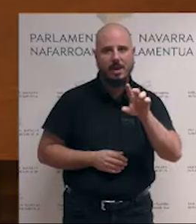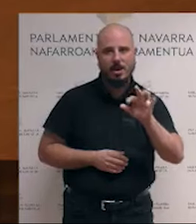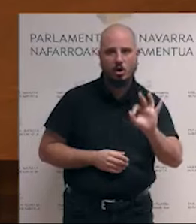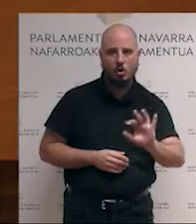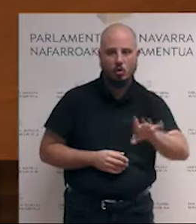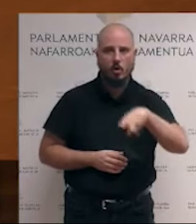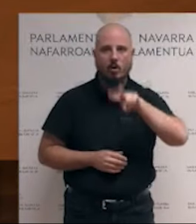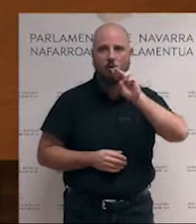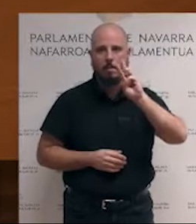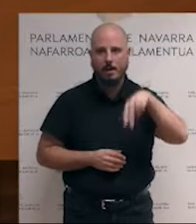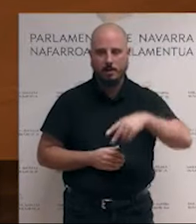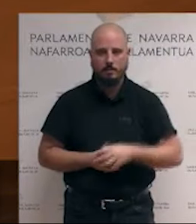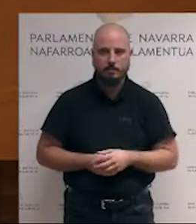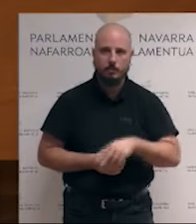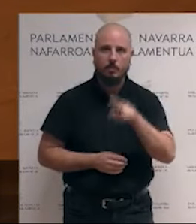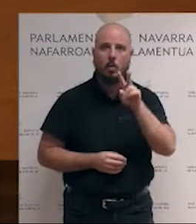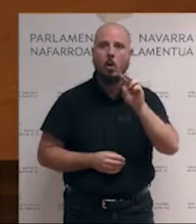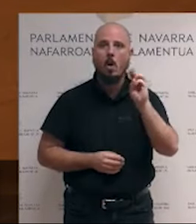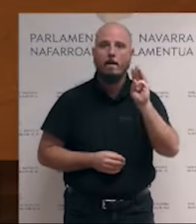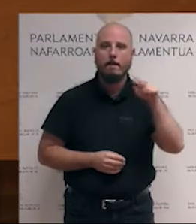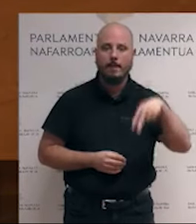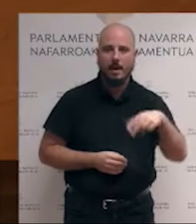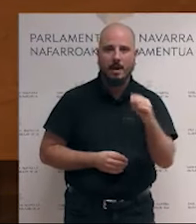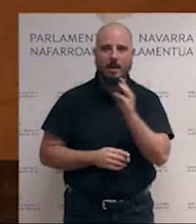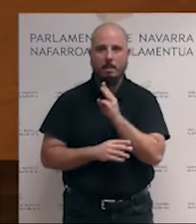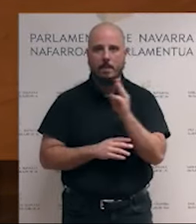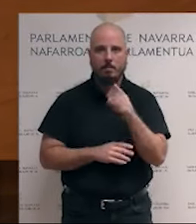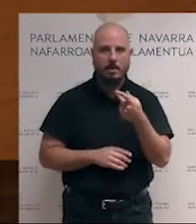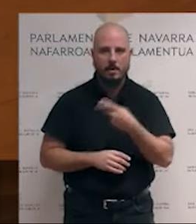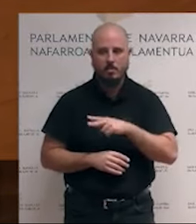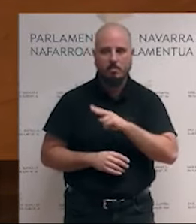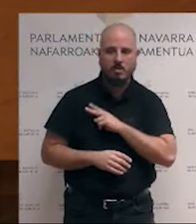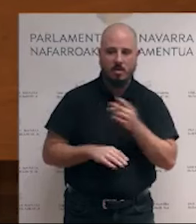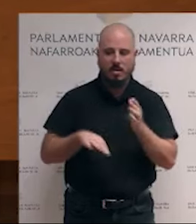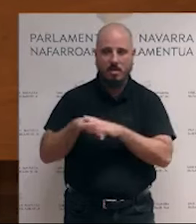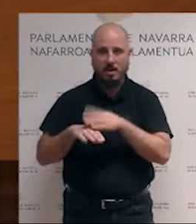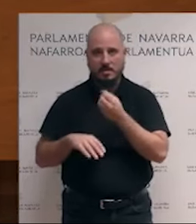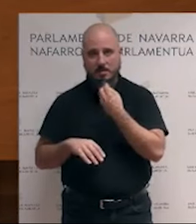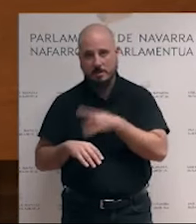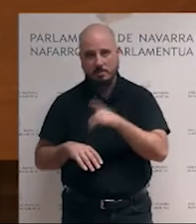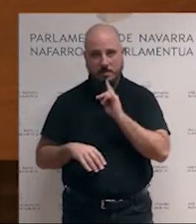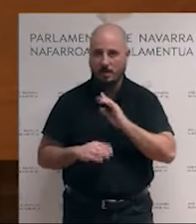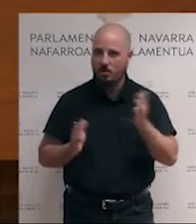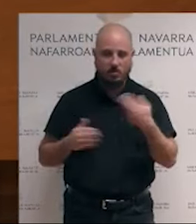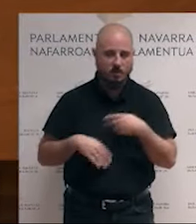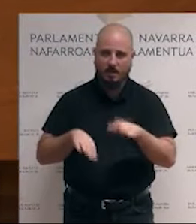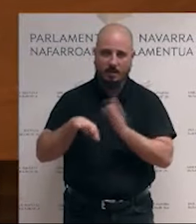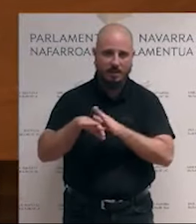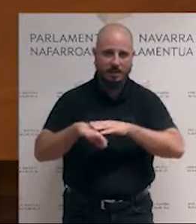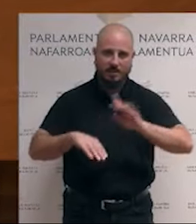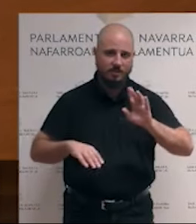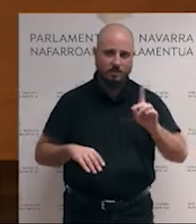PP, Vox. No hay derecha buena ni derecha mala. Todas las derechas